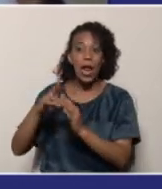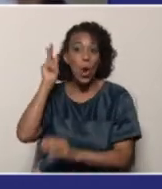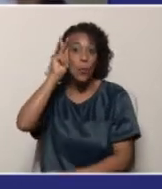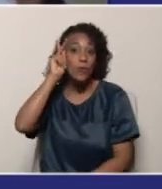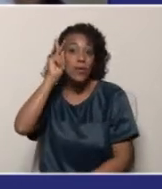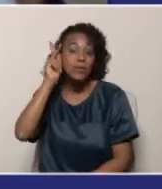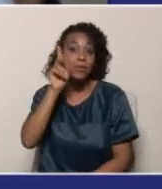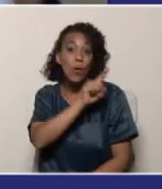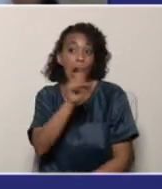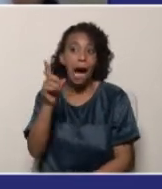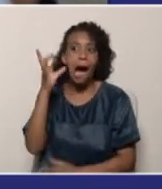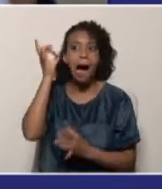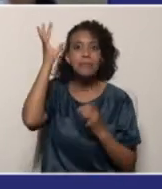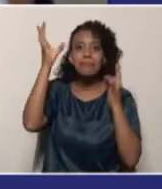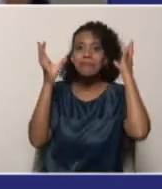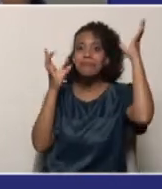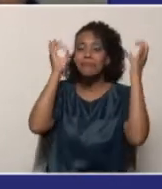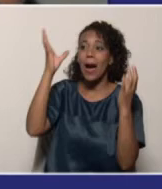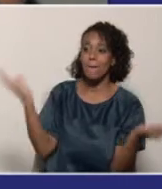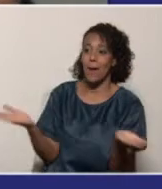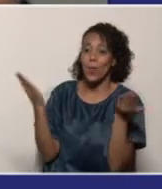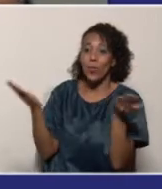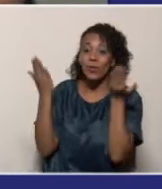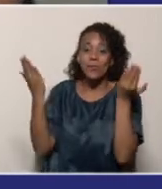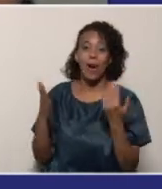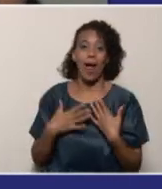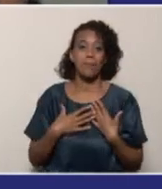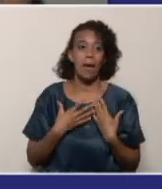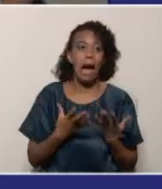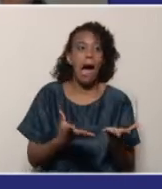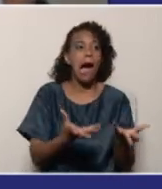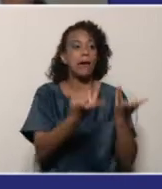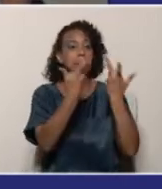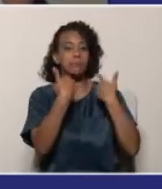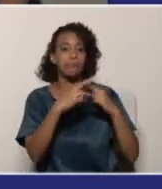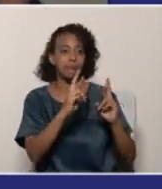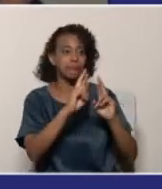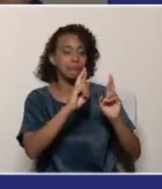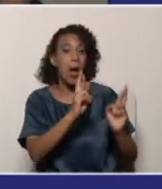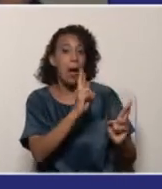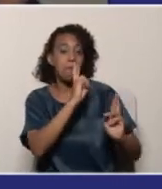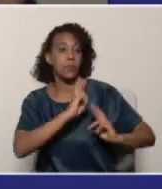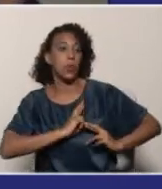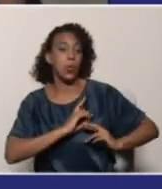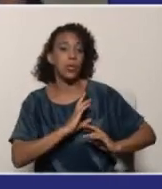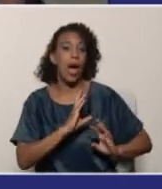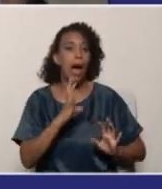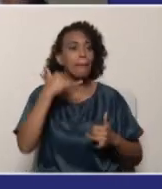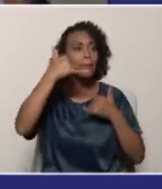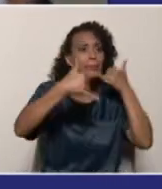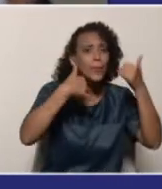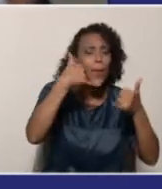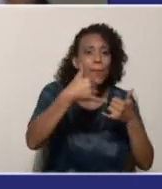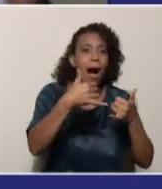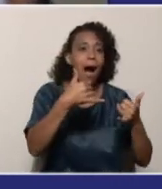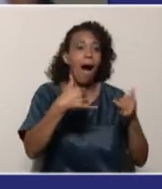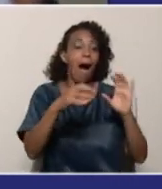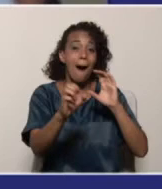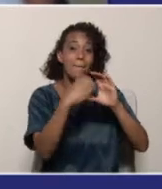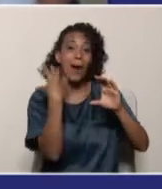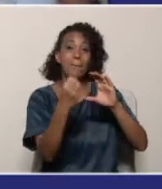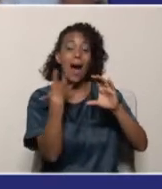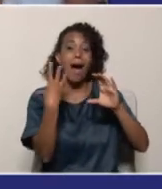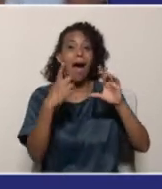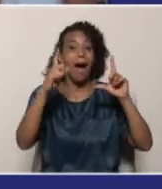profesores buscaban ingeniosas formas para motivarme, respondiendo a mi duda a cualquier hora del día, enviándome audio para